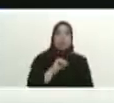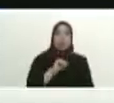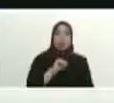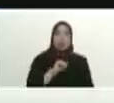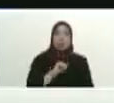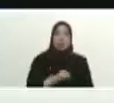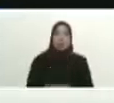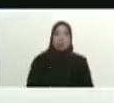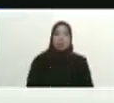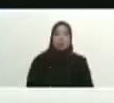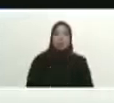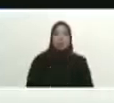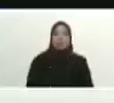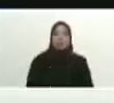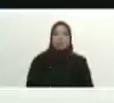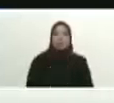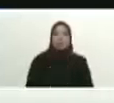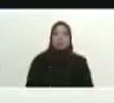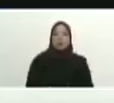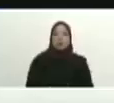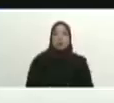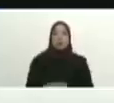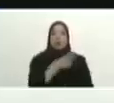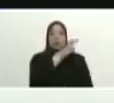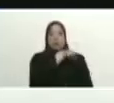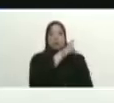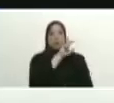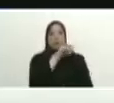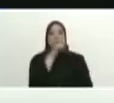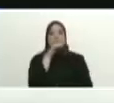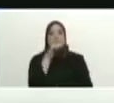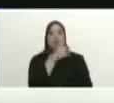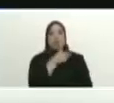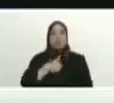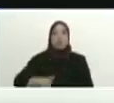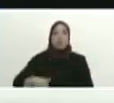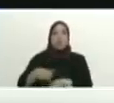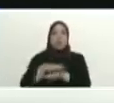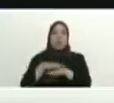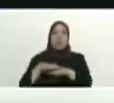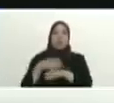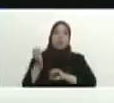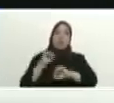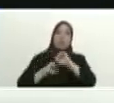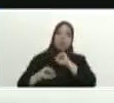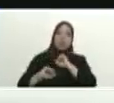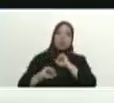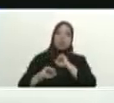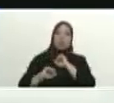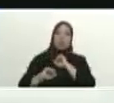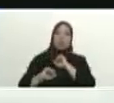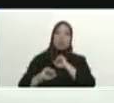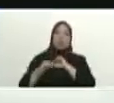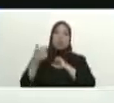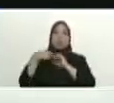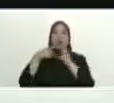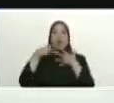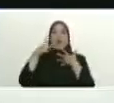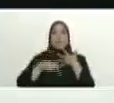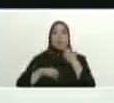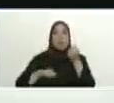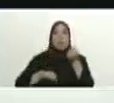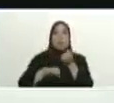pronto el general padrino tiene que viajar a Brasil a establecer los planes de